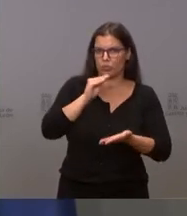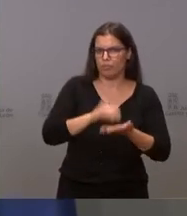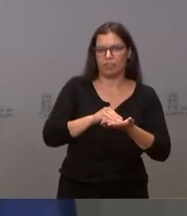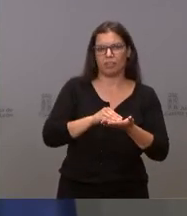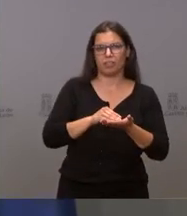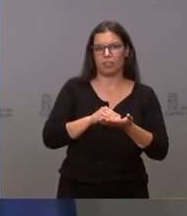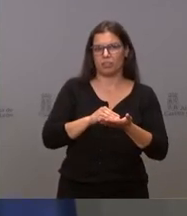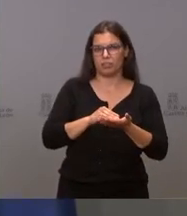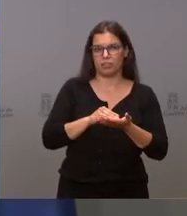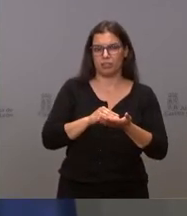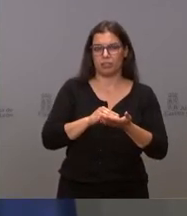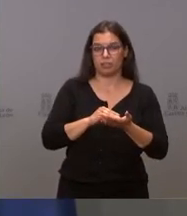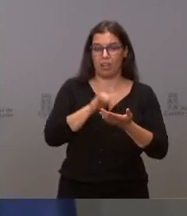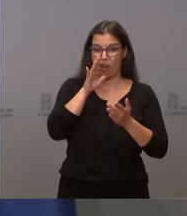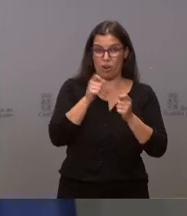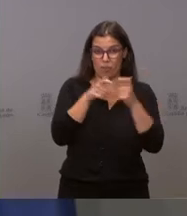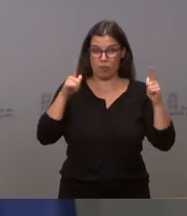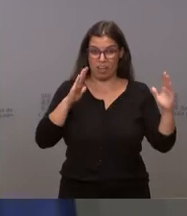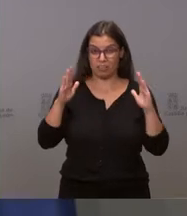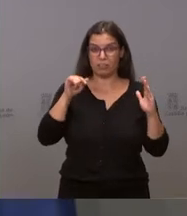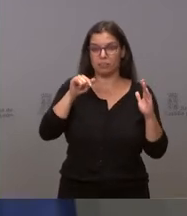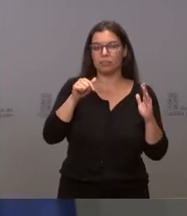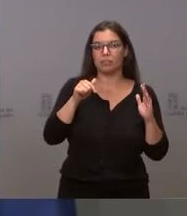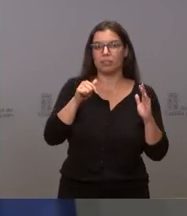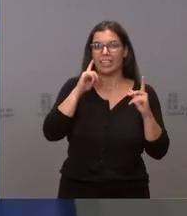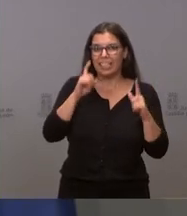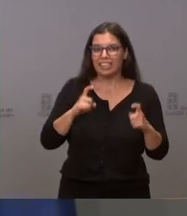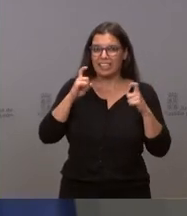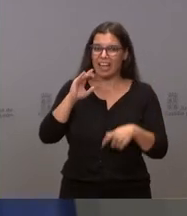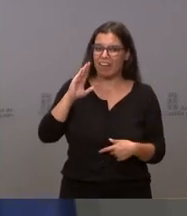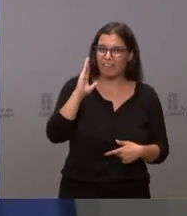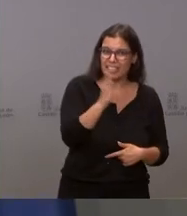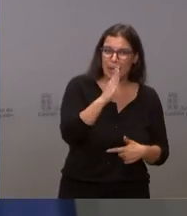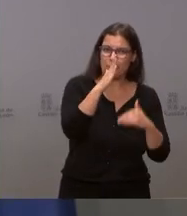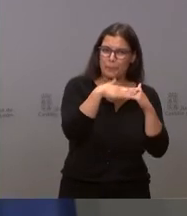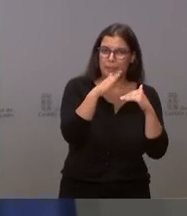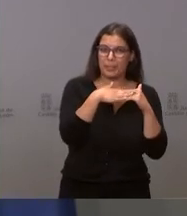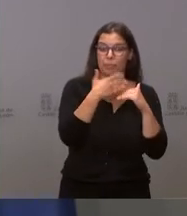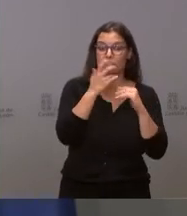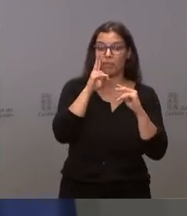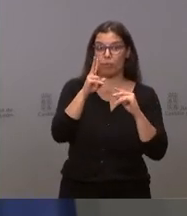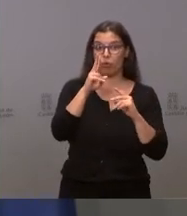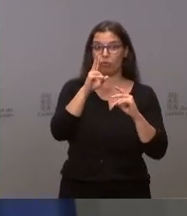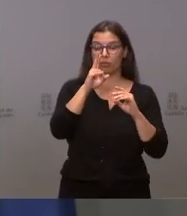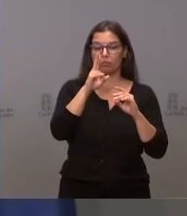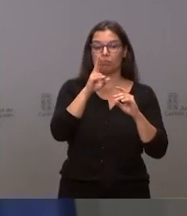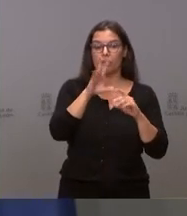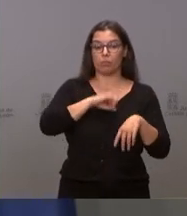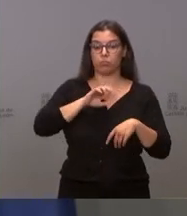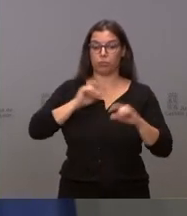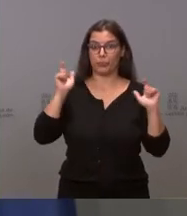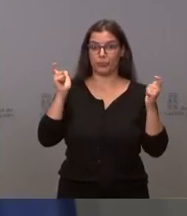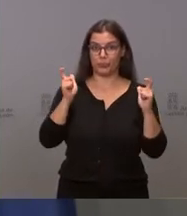esta ola vamos a intentar hacer el menor daño posible. Si la incidencia empieza a bajar y baja de manera sostenida,